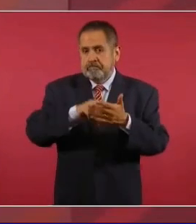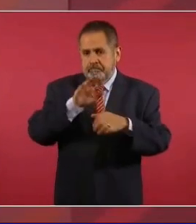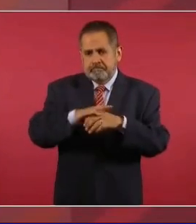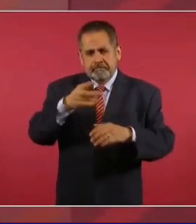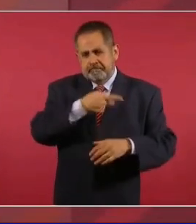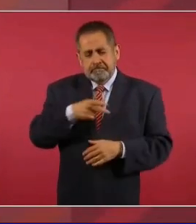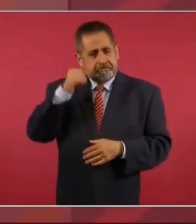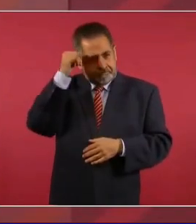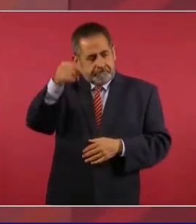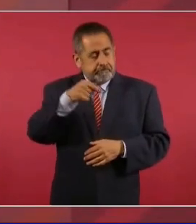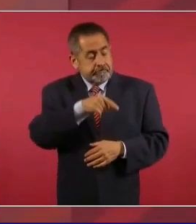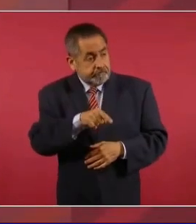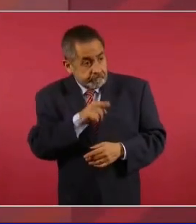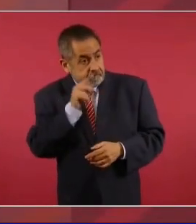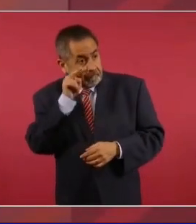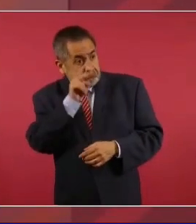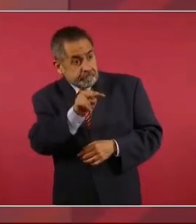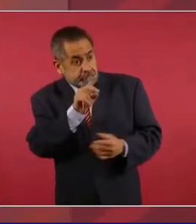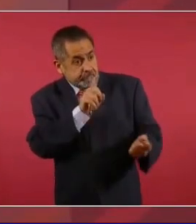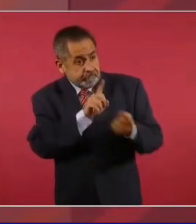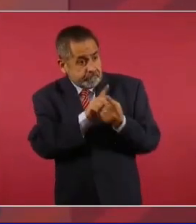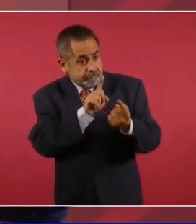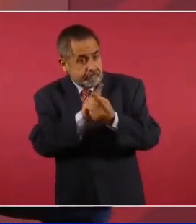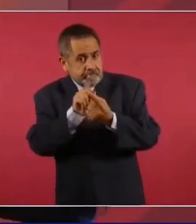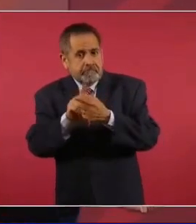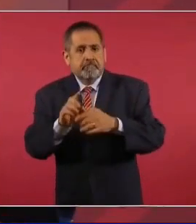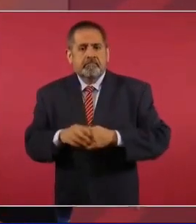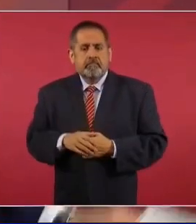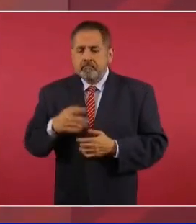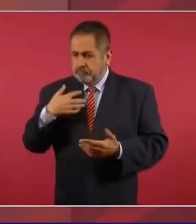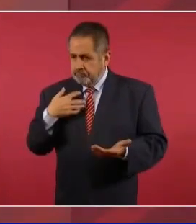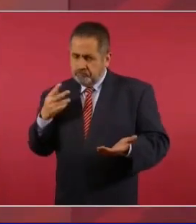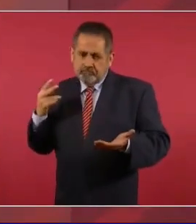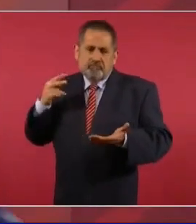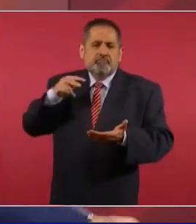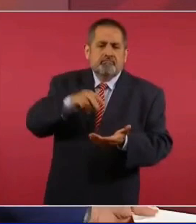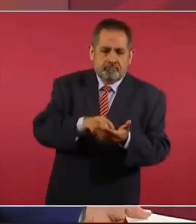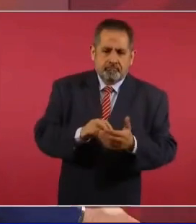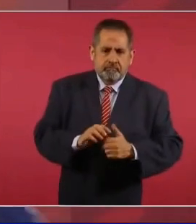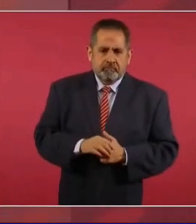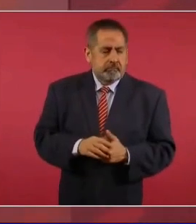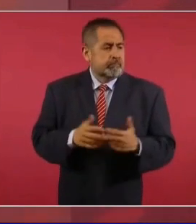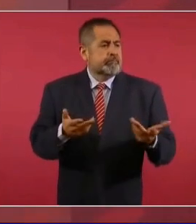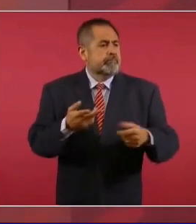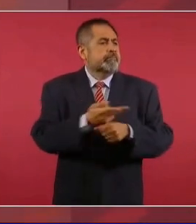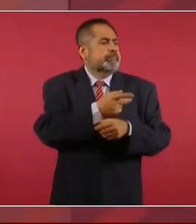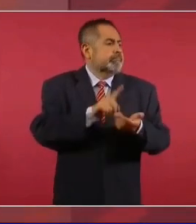y les caí ahí. ¿Qué? ¿Qué pasó?